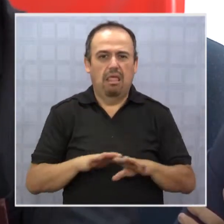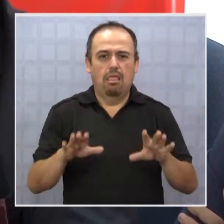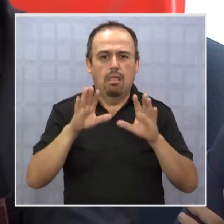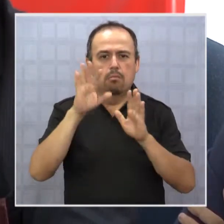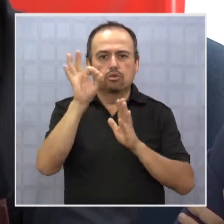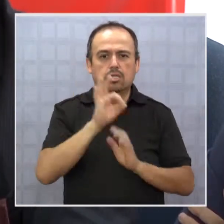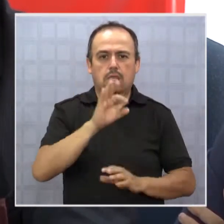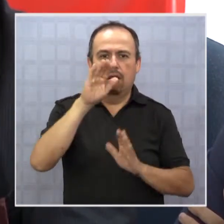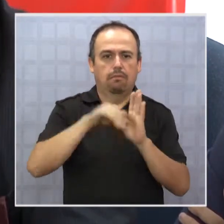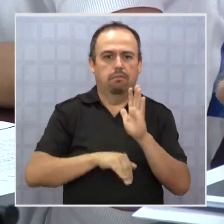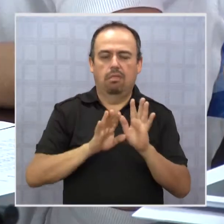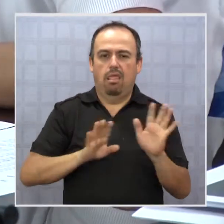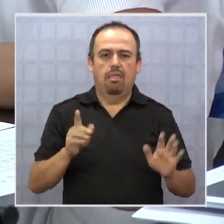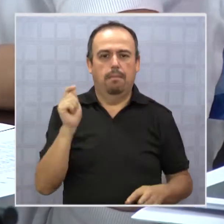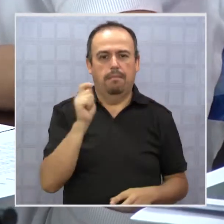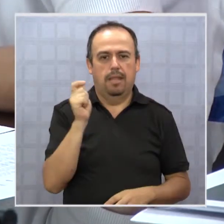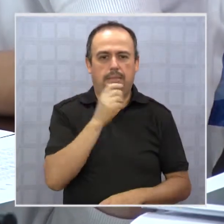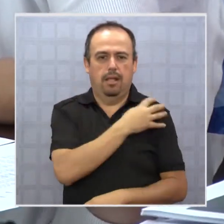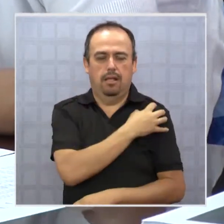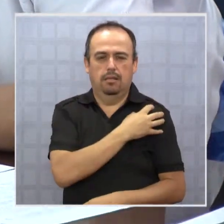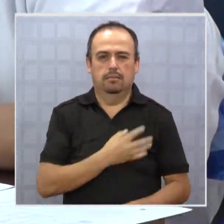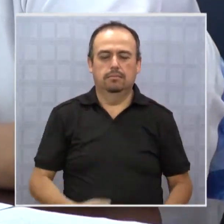afecta a la población tarapaqueña.